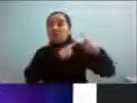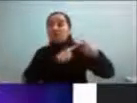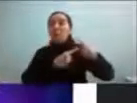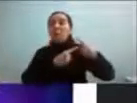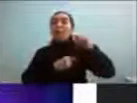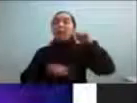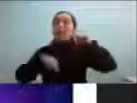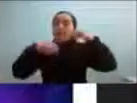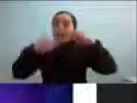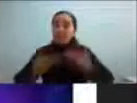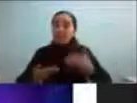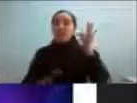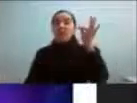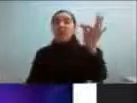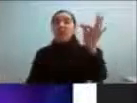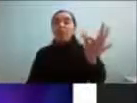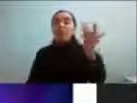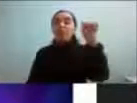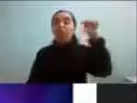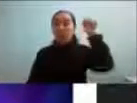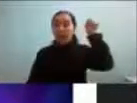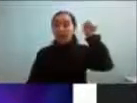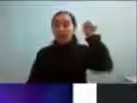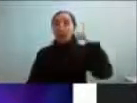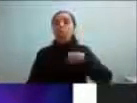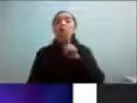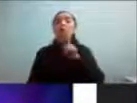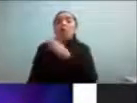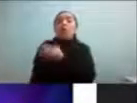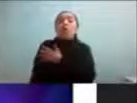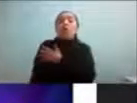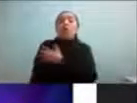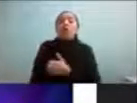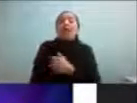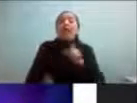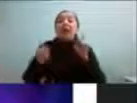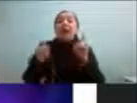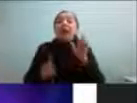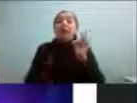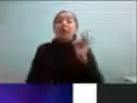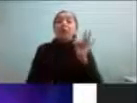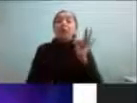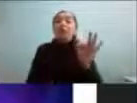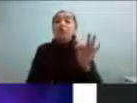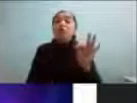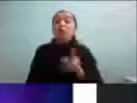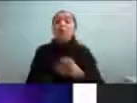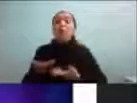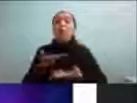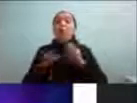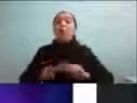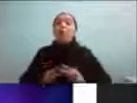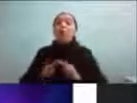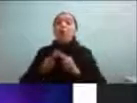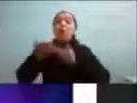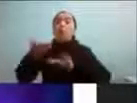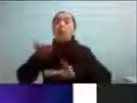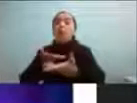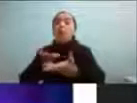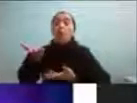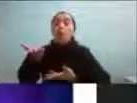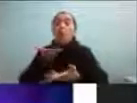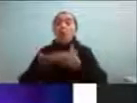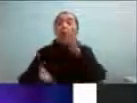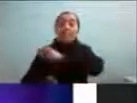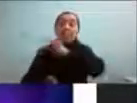autismo yo creo y tengo mucha fe de que es así porque este futuro lo estamos construyendo en colaboración con las personas a las